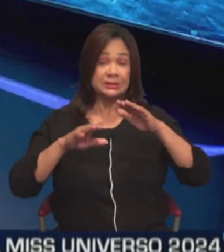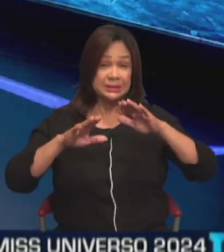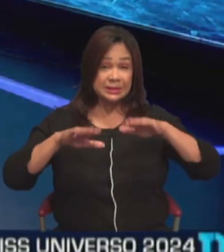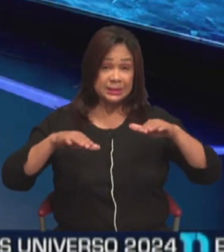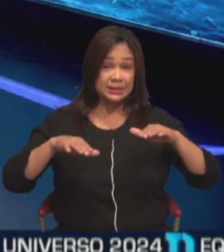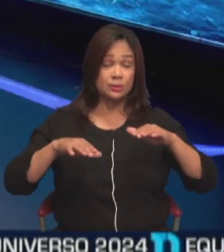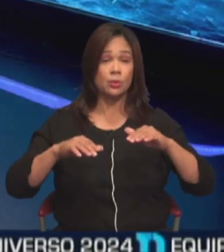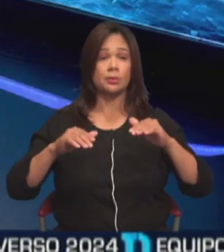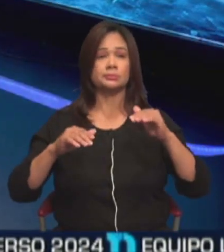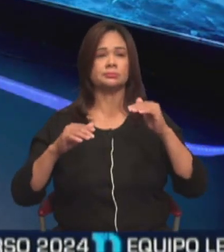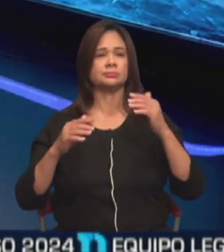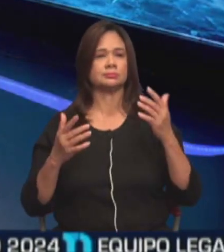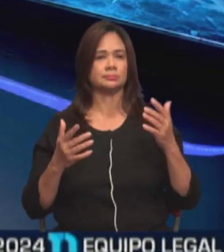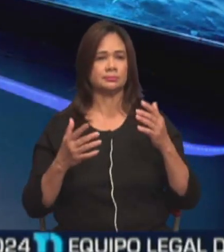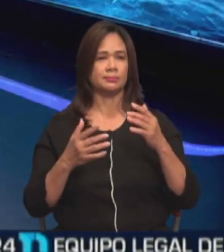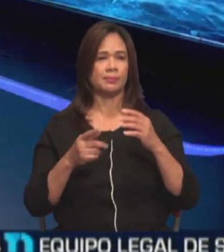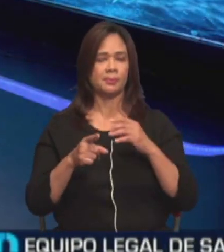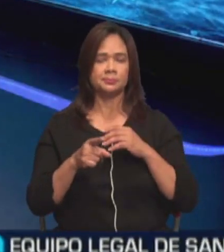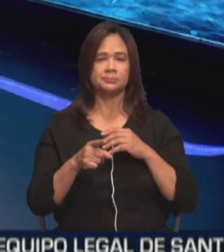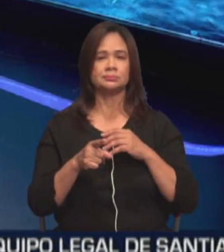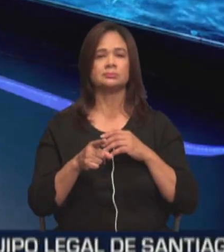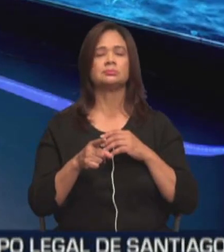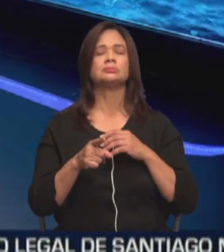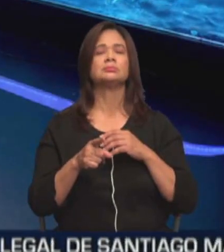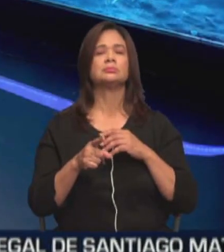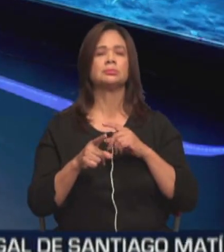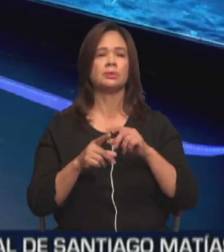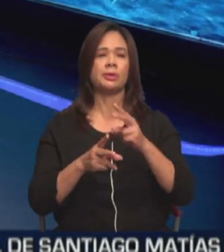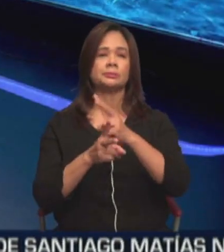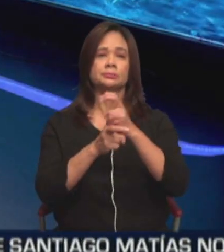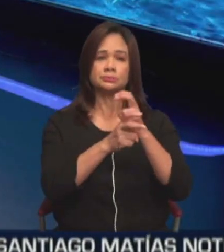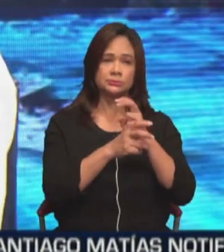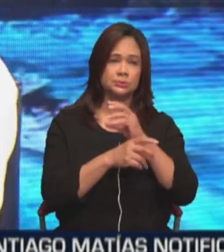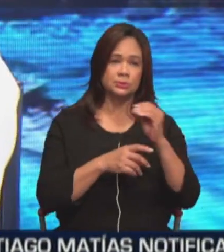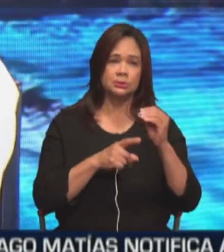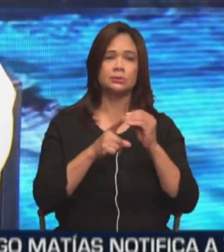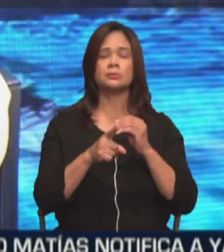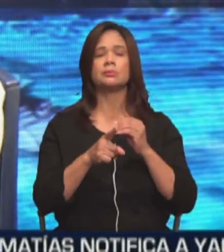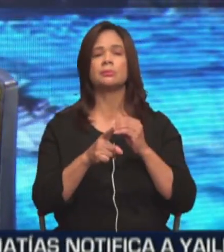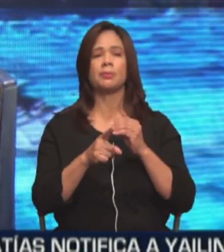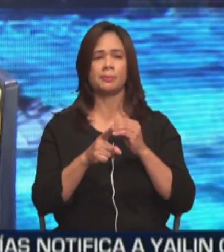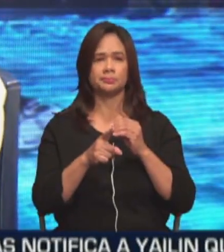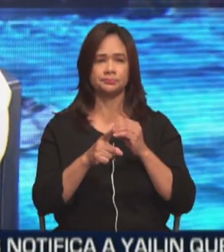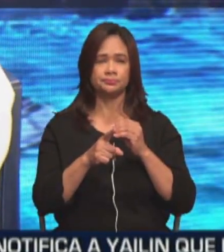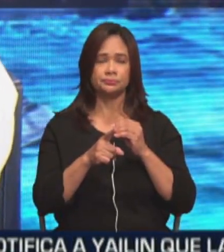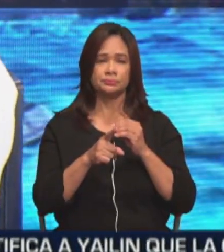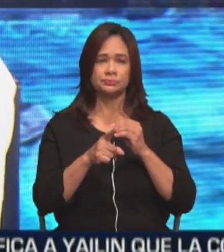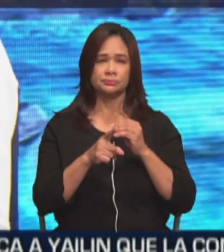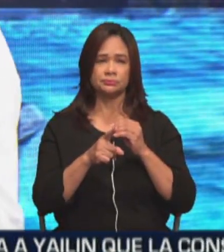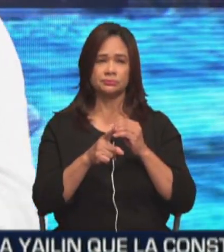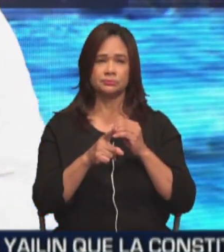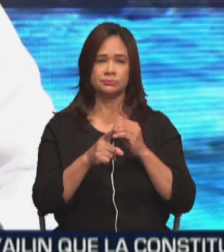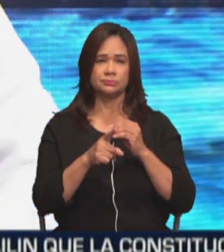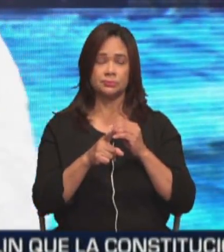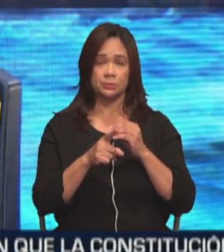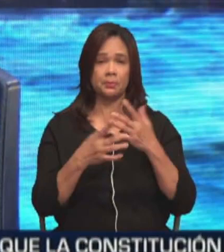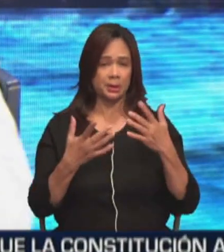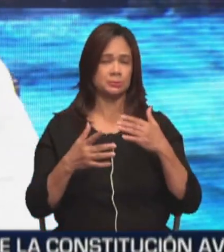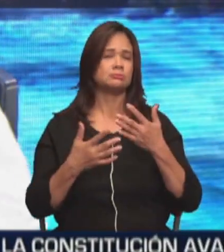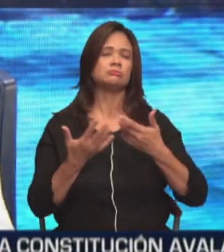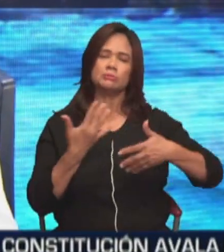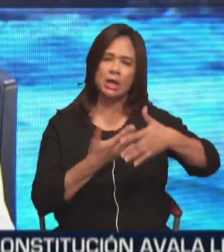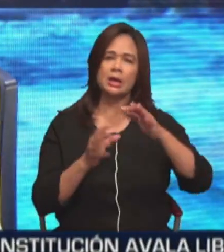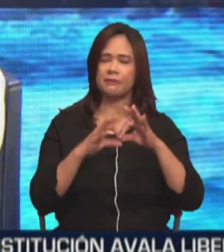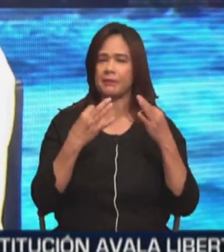Tres niños. No, pero no me tiempo a fabricar tantos coñetas allá. pero te prestamos unos niños que te miran con atención de lechuza para que tú te sientas que la